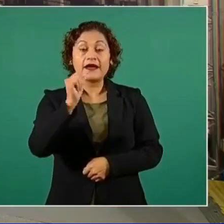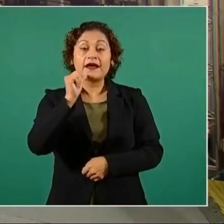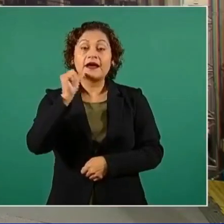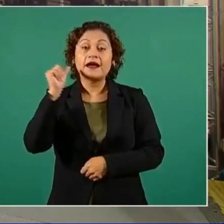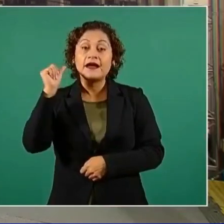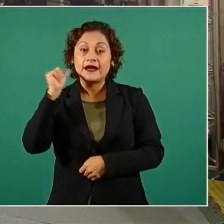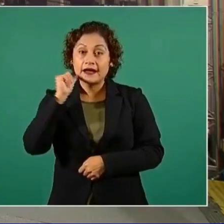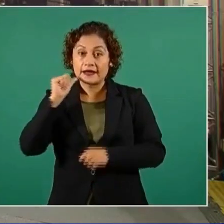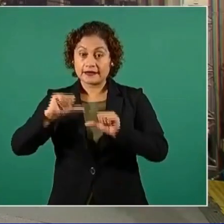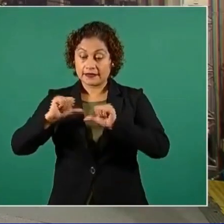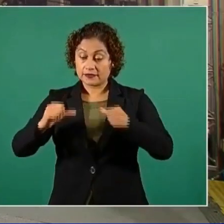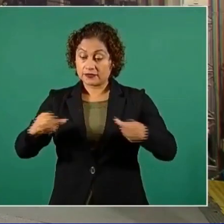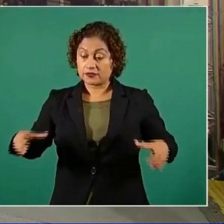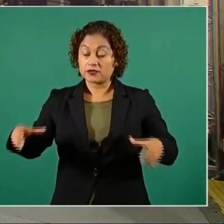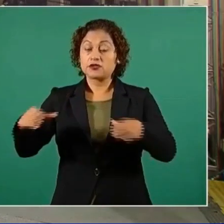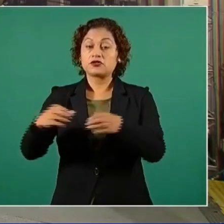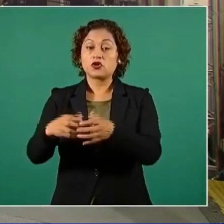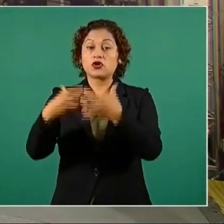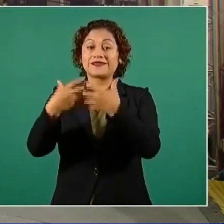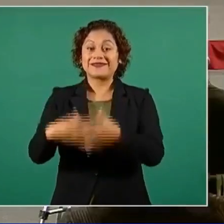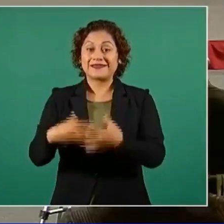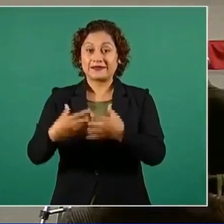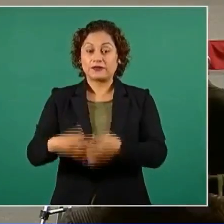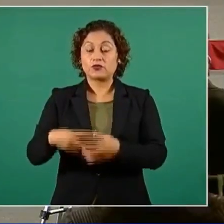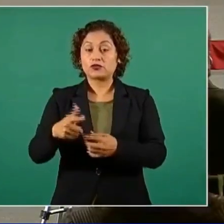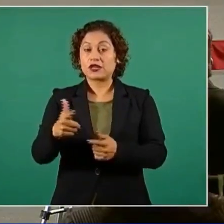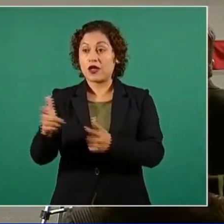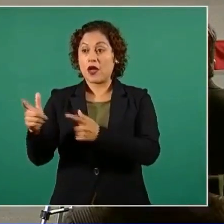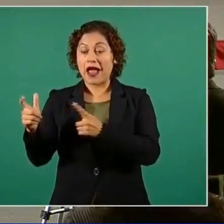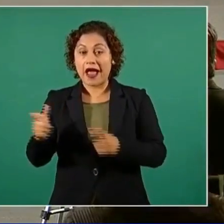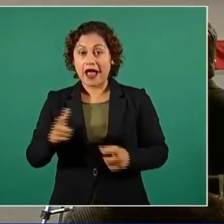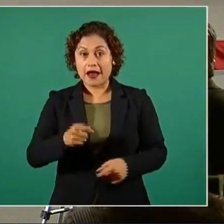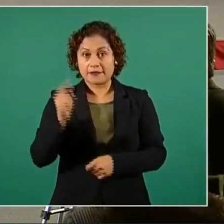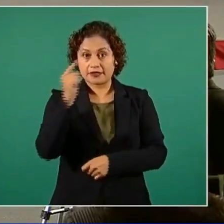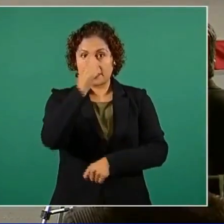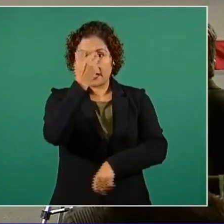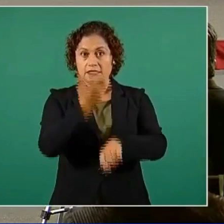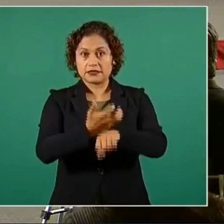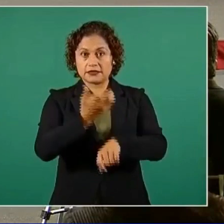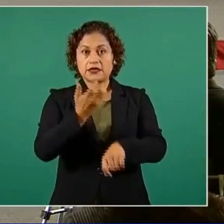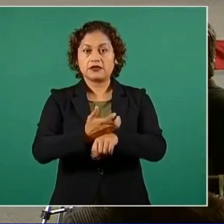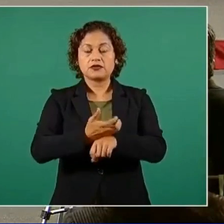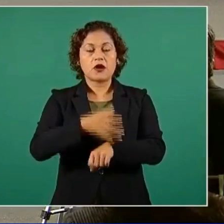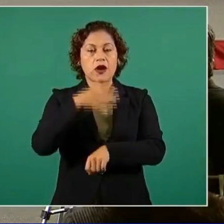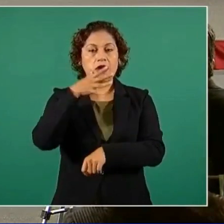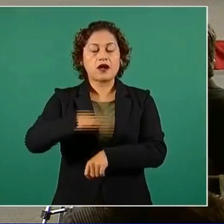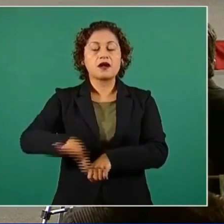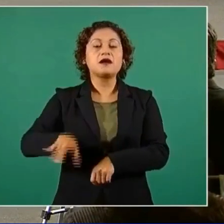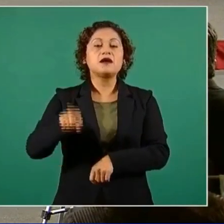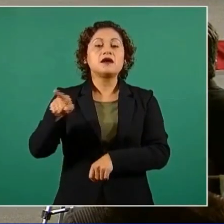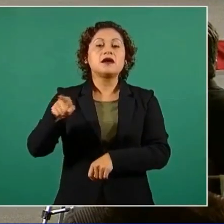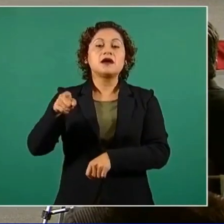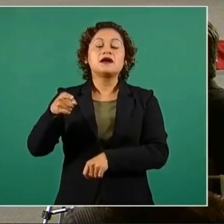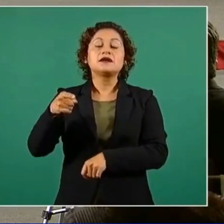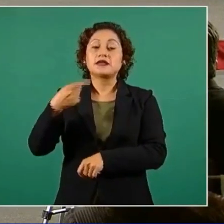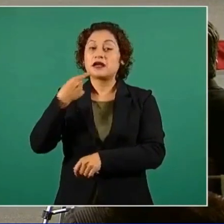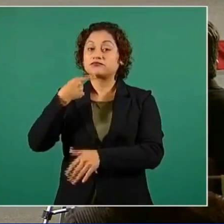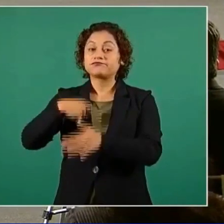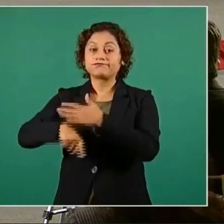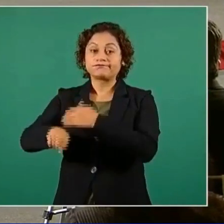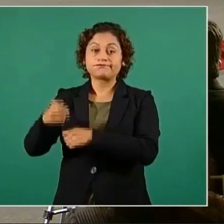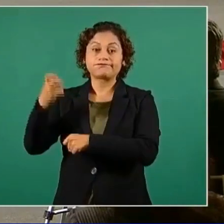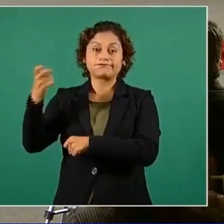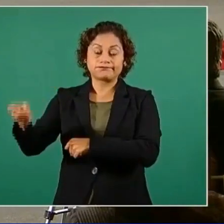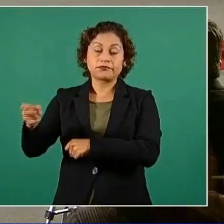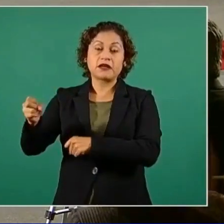El de armas de fuego de Estados Unidos rechazó públicamente esta denuncia que interpuso el secretario de Relaciones Exteriores,